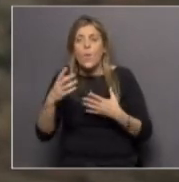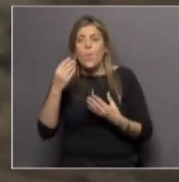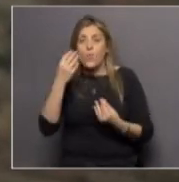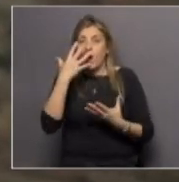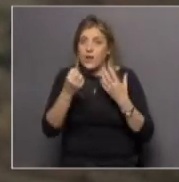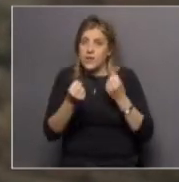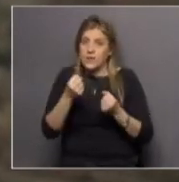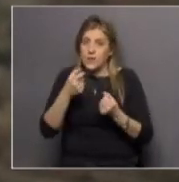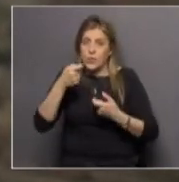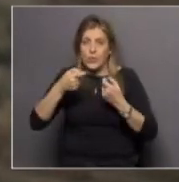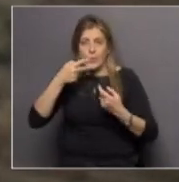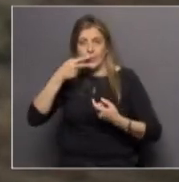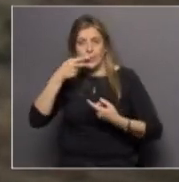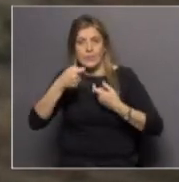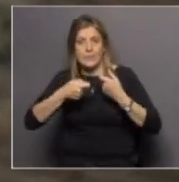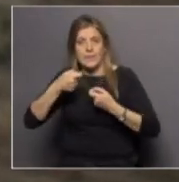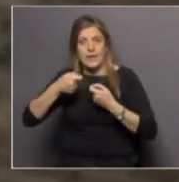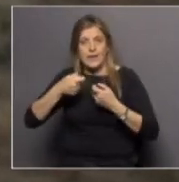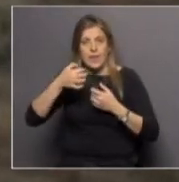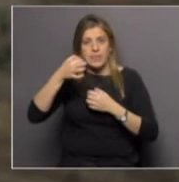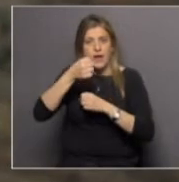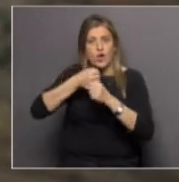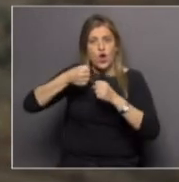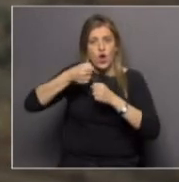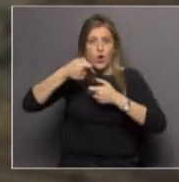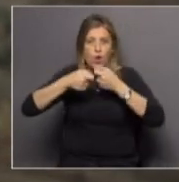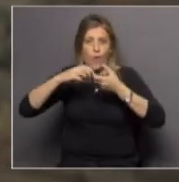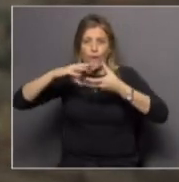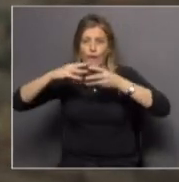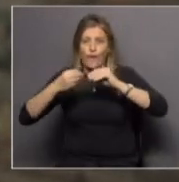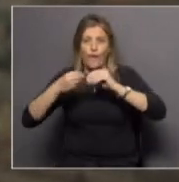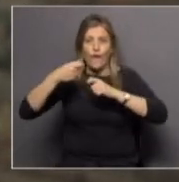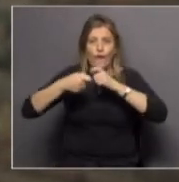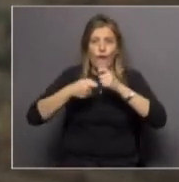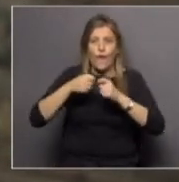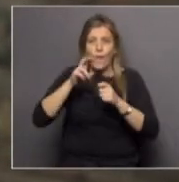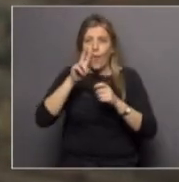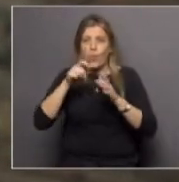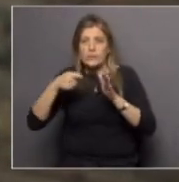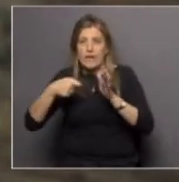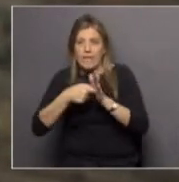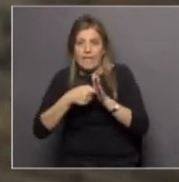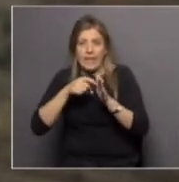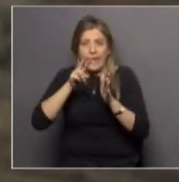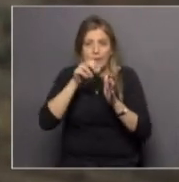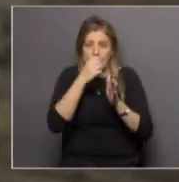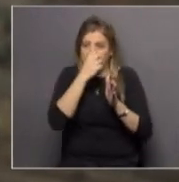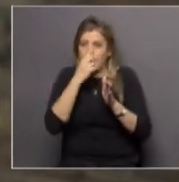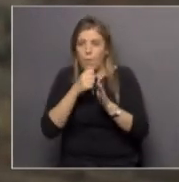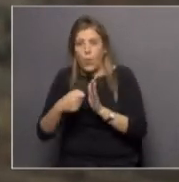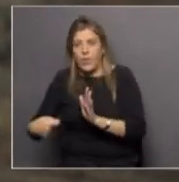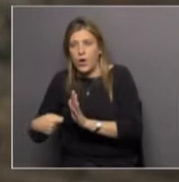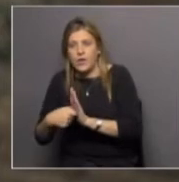para los jóvenes porque desde el punto de vista tecnológico viste que tienen formitas de puertos USB se conectan a la